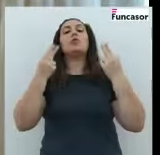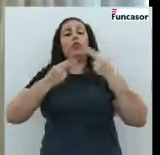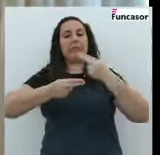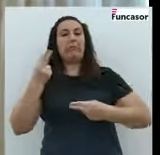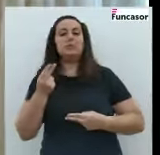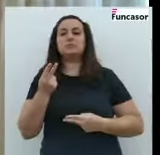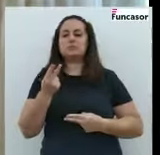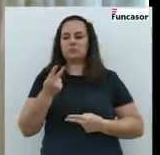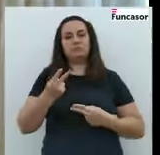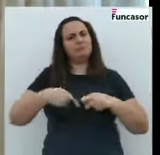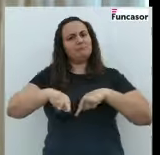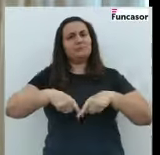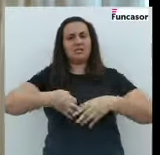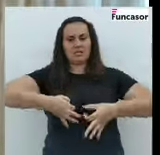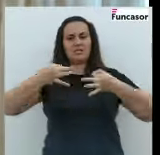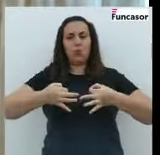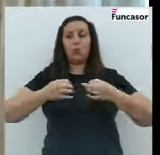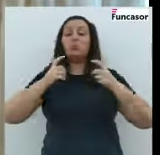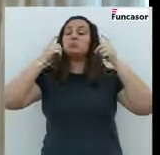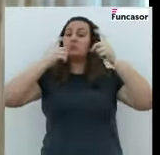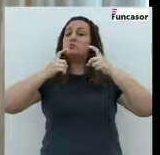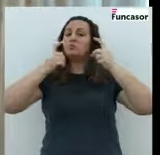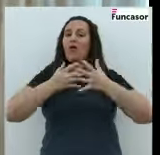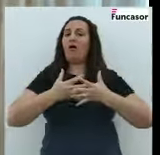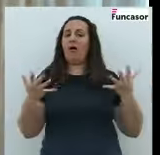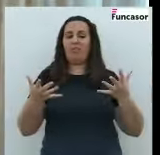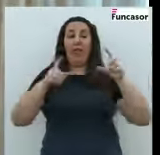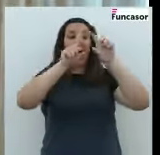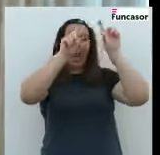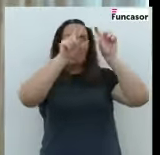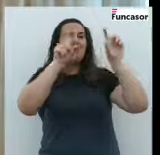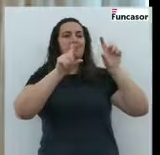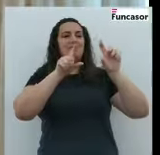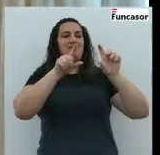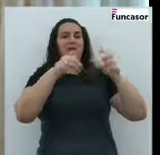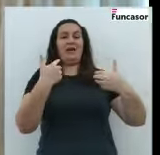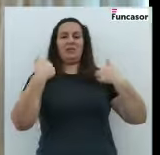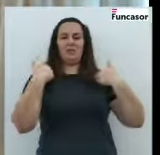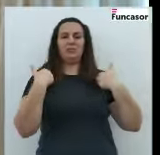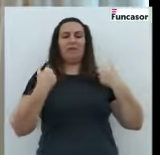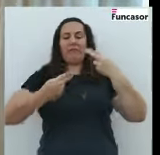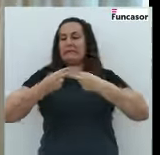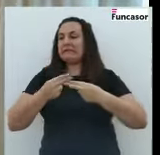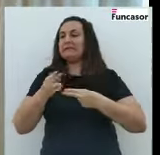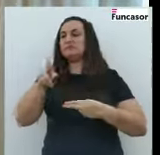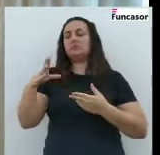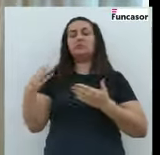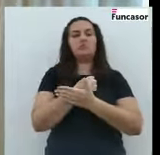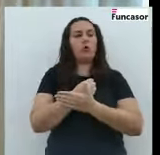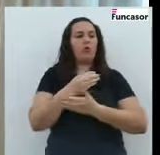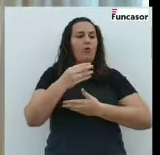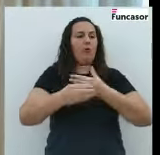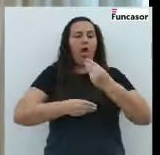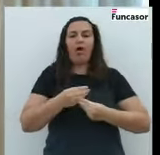seguro, se está haciendo un esfuerzo muy grande por la empresa concesionaria y por todo y cada uno de los taxistas para mantener en perfectas